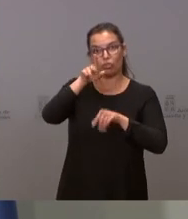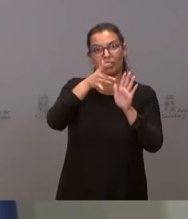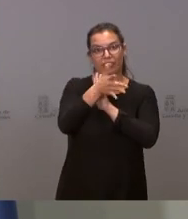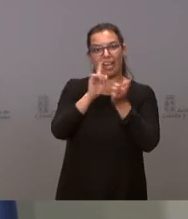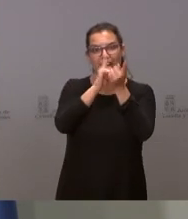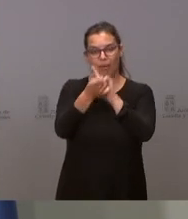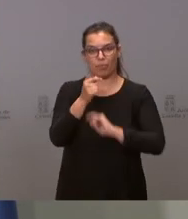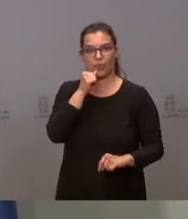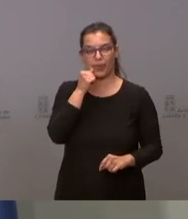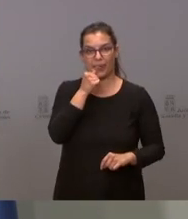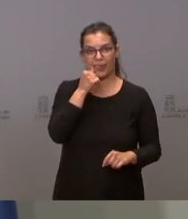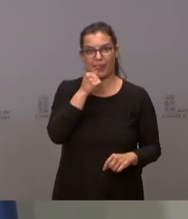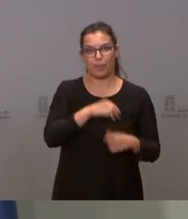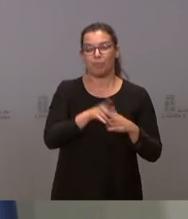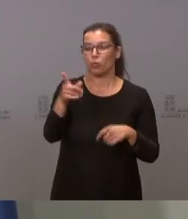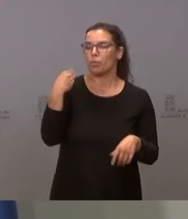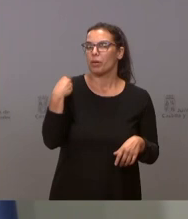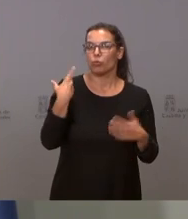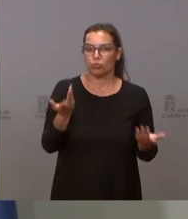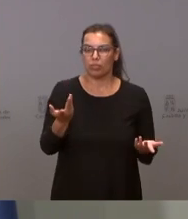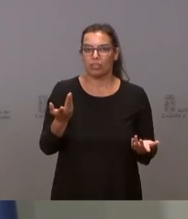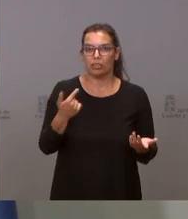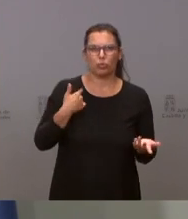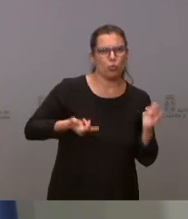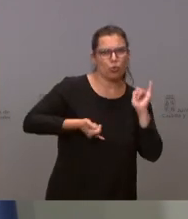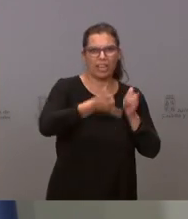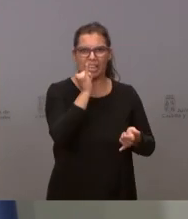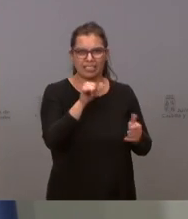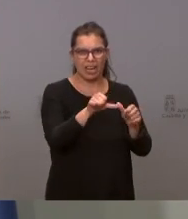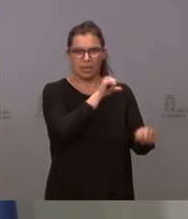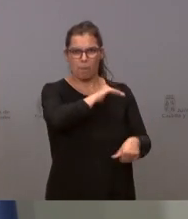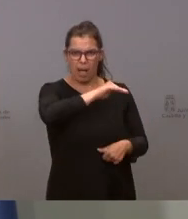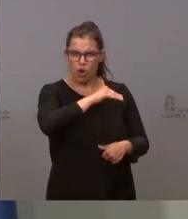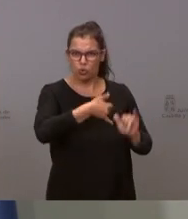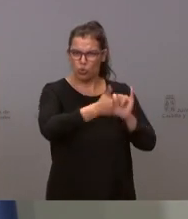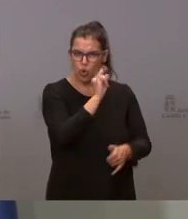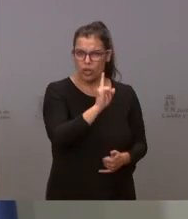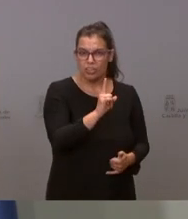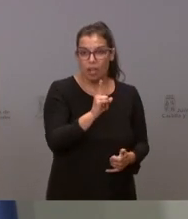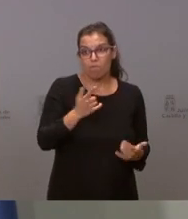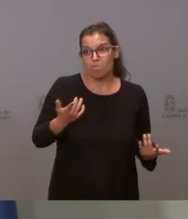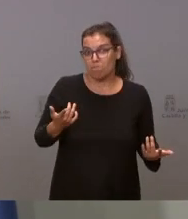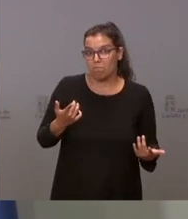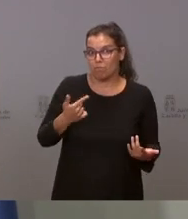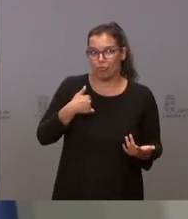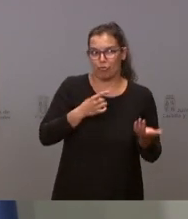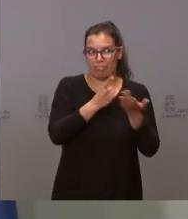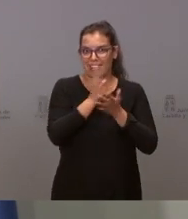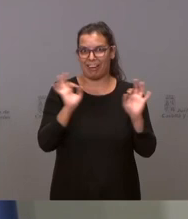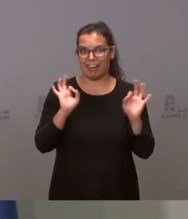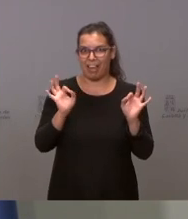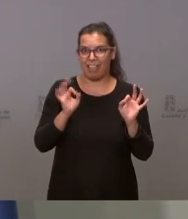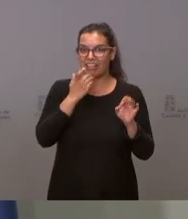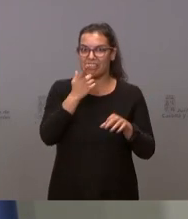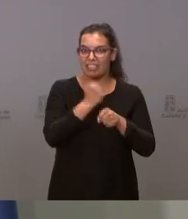El cambio no es... Tú me estás preguntando ¿es que no va a echar a ninguno de los malos malísimos? Nosotros no vamos a echar a nadie que esté